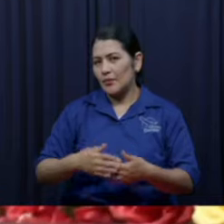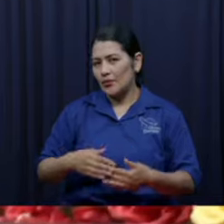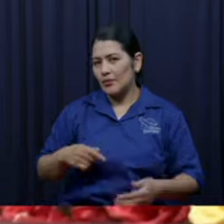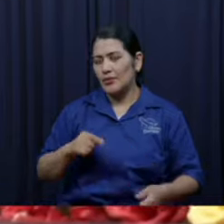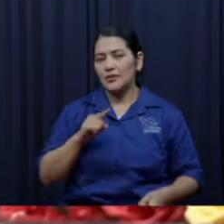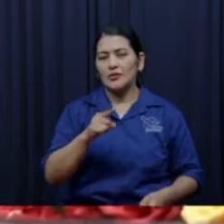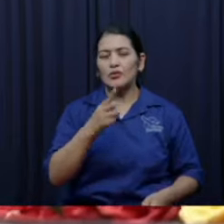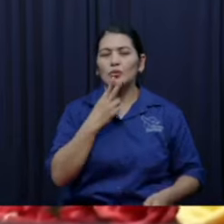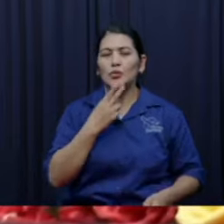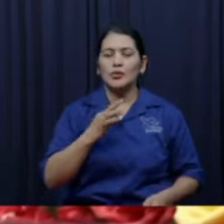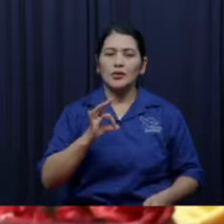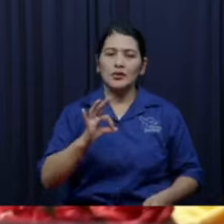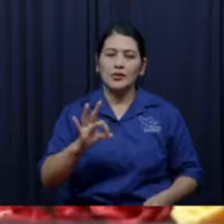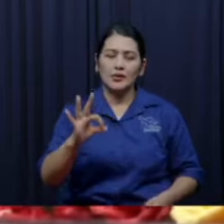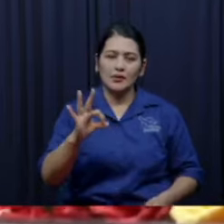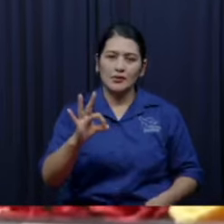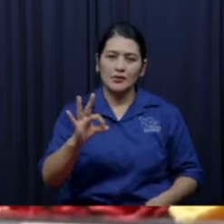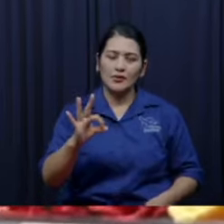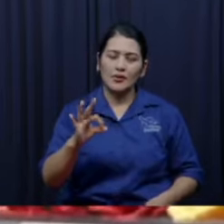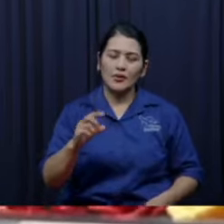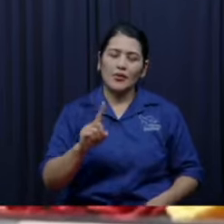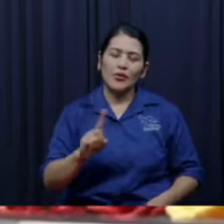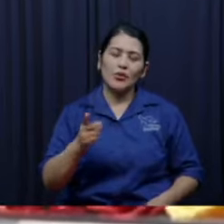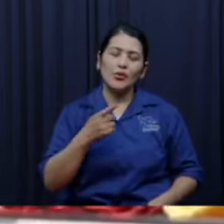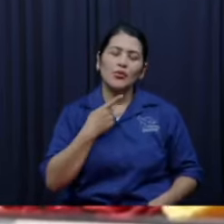pues alguna otra gracia tendrá